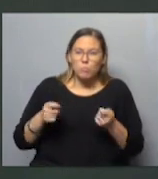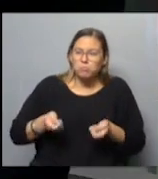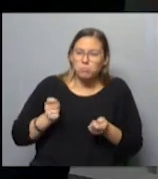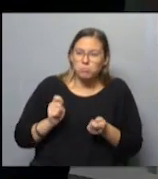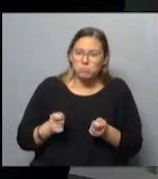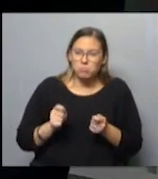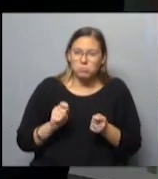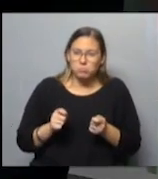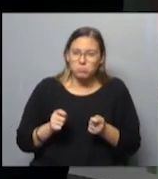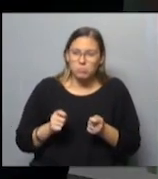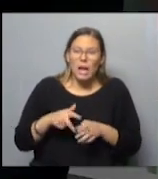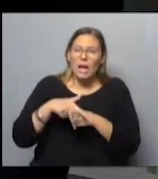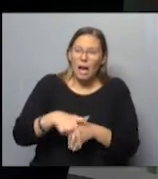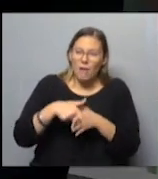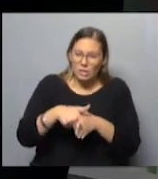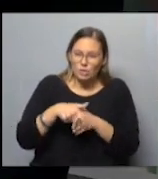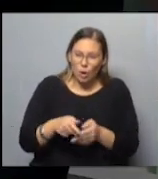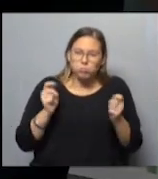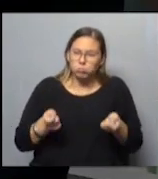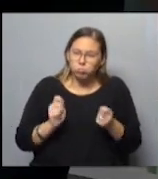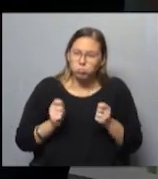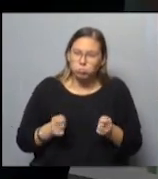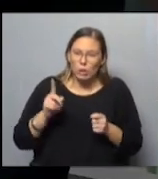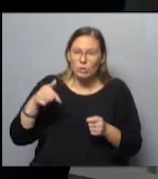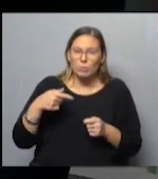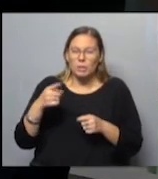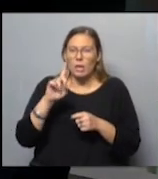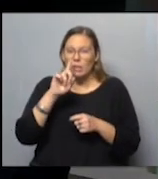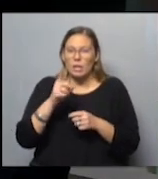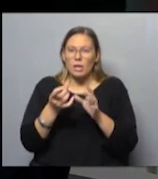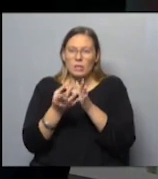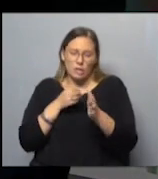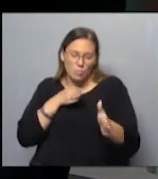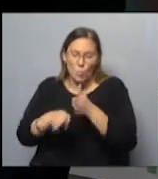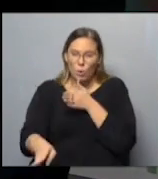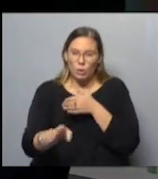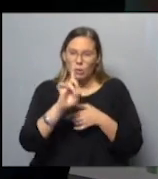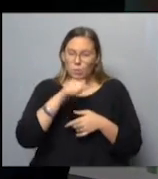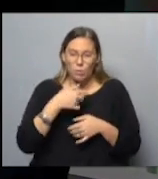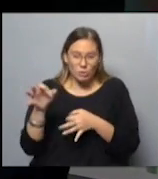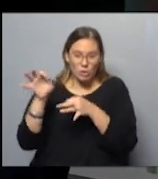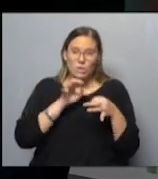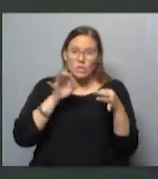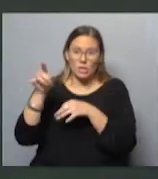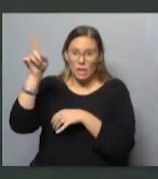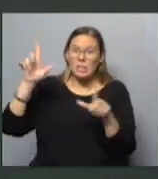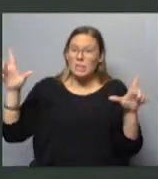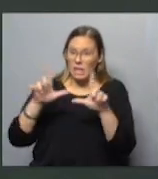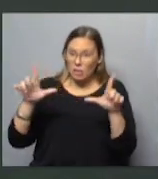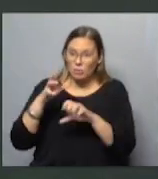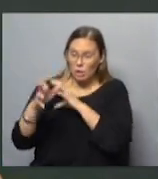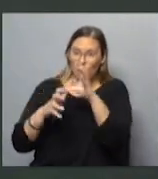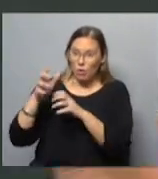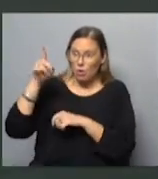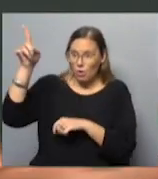con caballo, toda esa cosa que yo venía de subtes, bueno, es más, cuando llegué a Noruega había televisión a